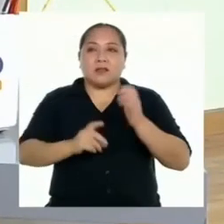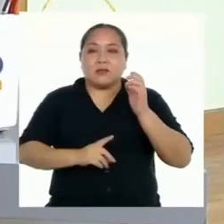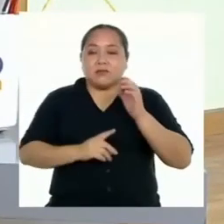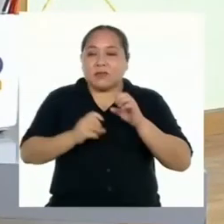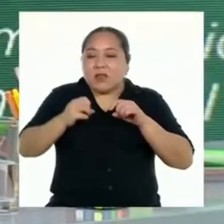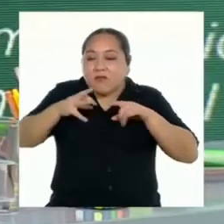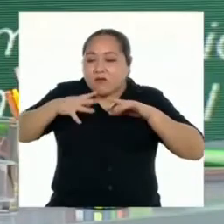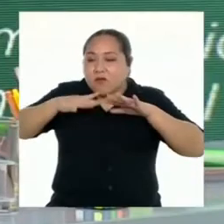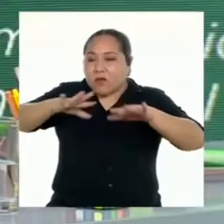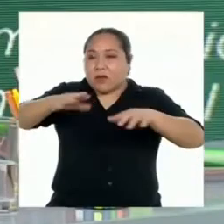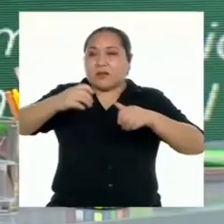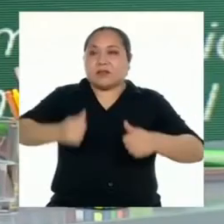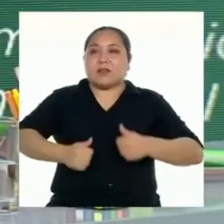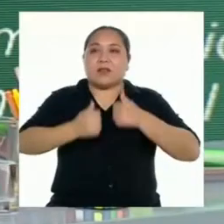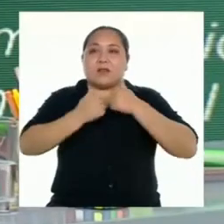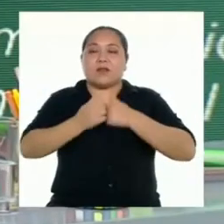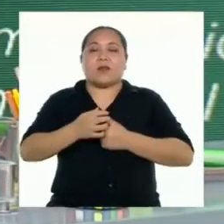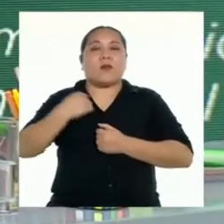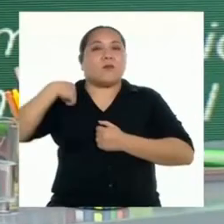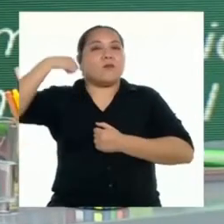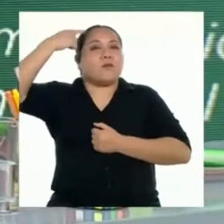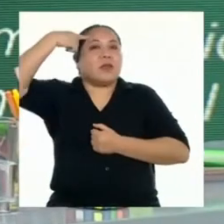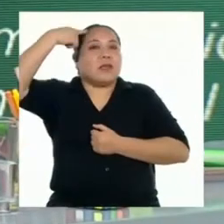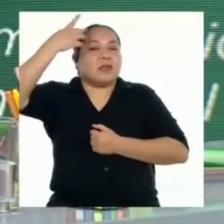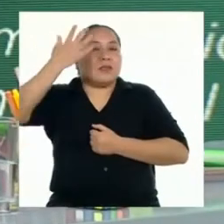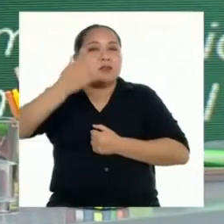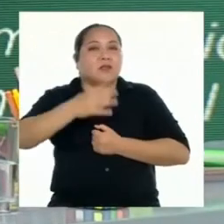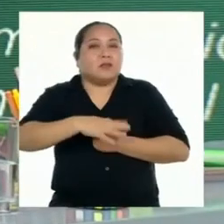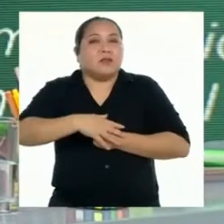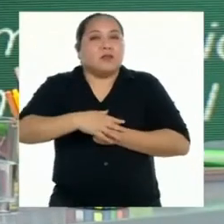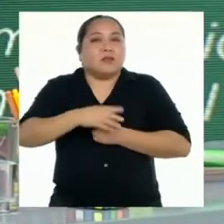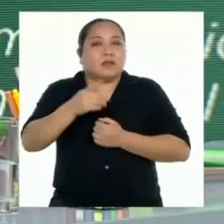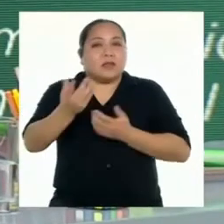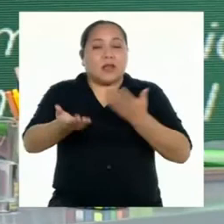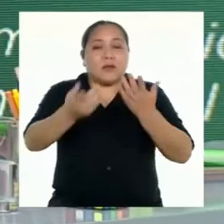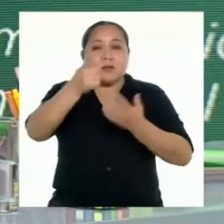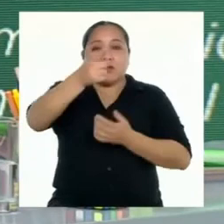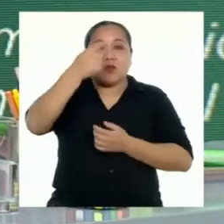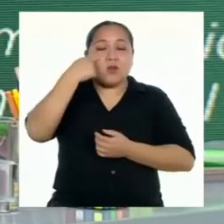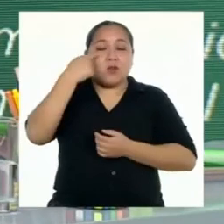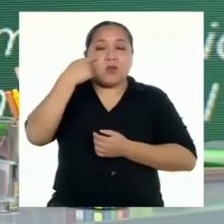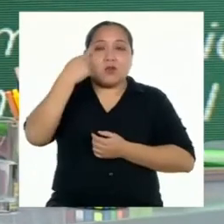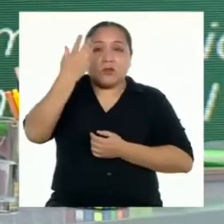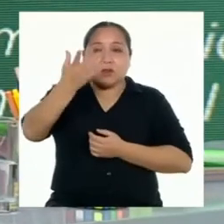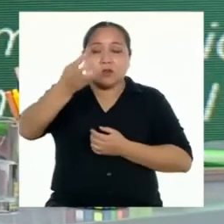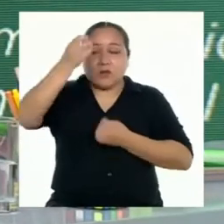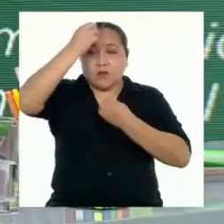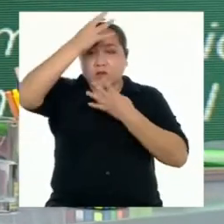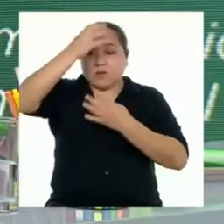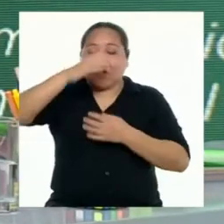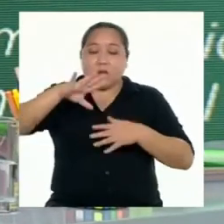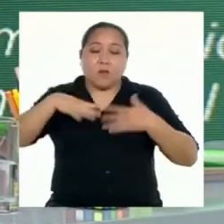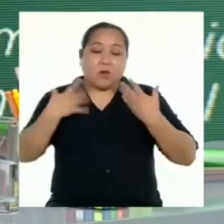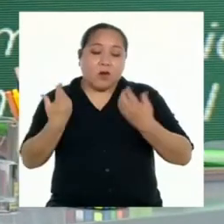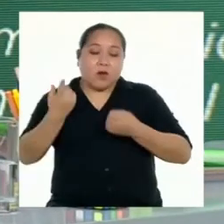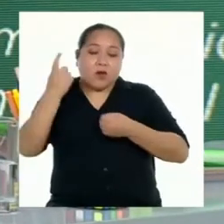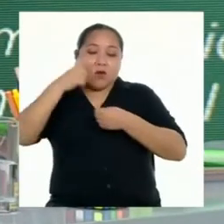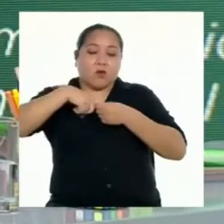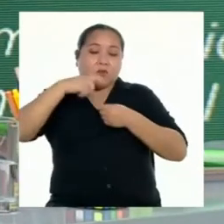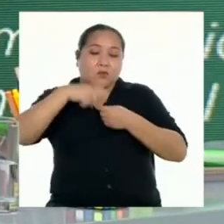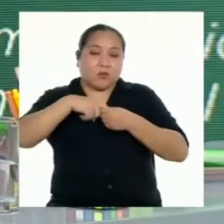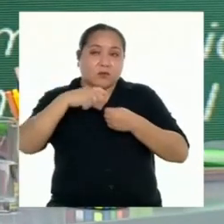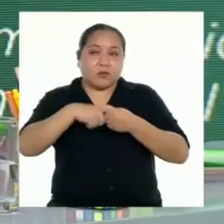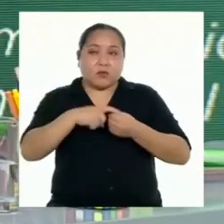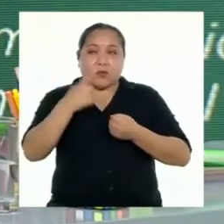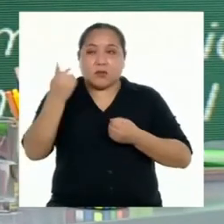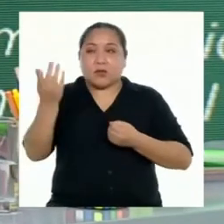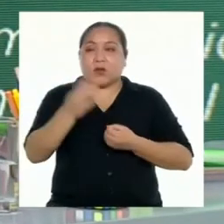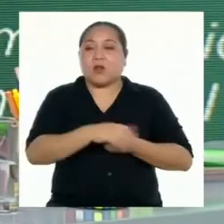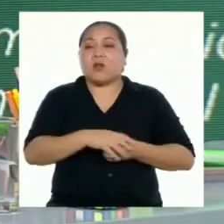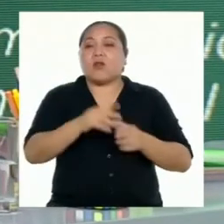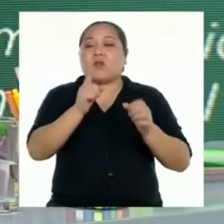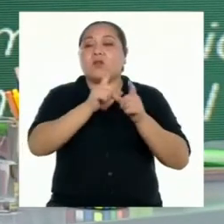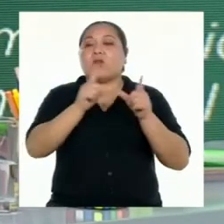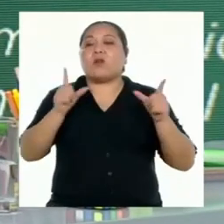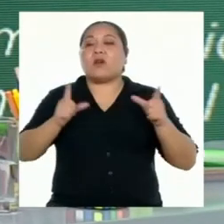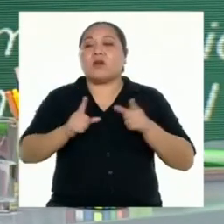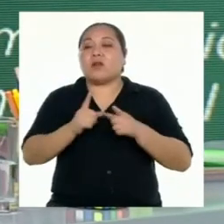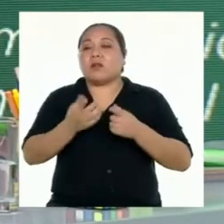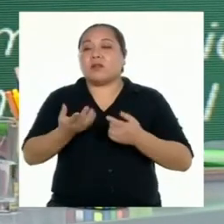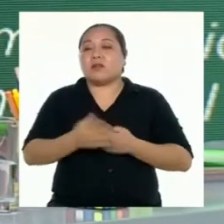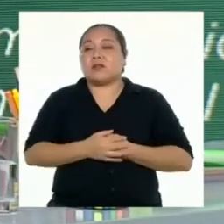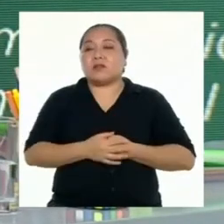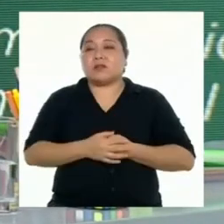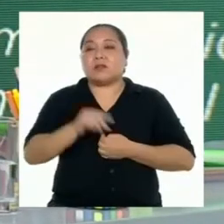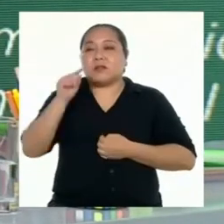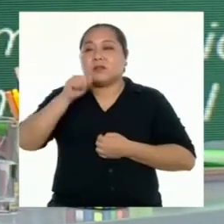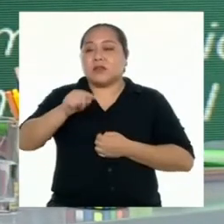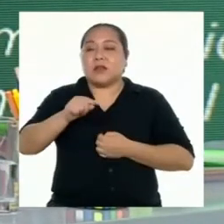vidas. Creo que, si conocen esta información, se podrán comprometer y participar en las actividades que se realizan en los municipios,